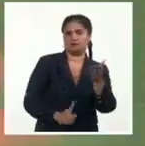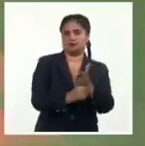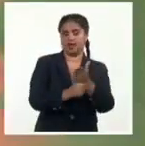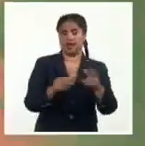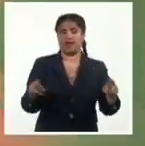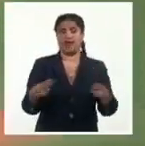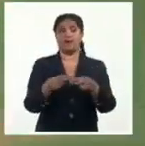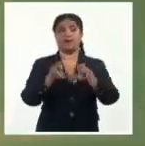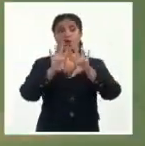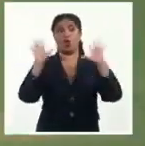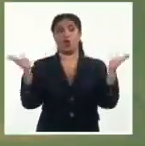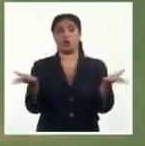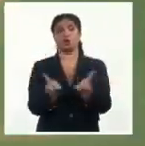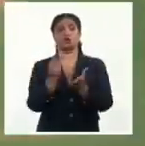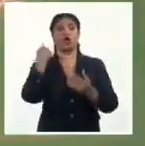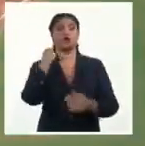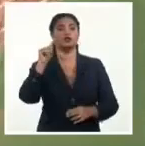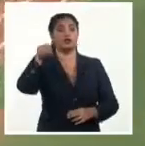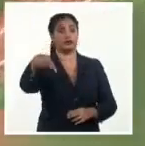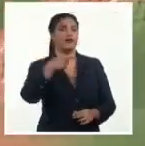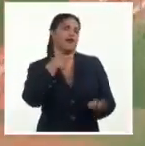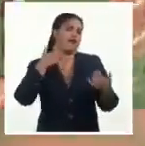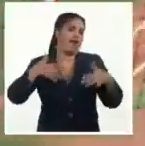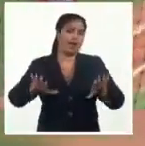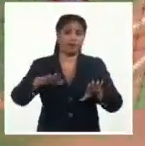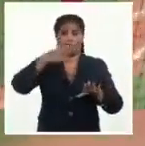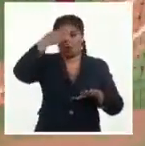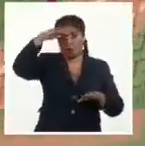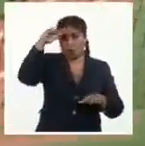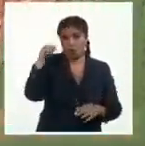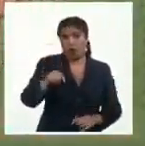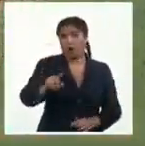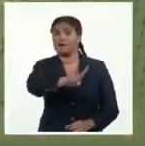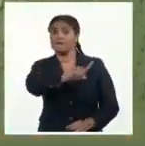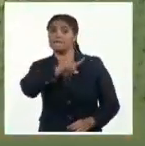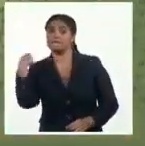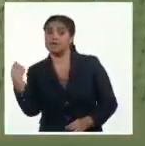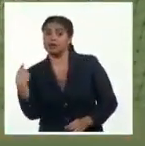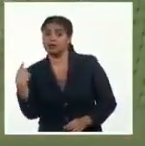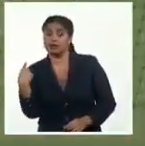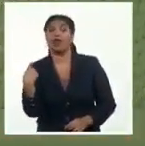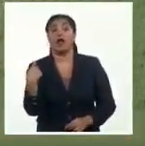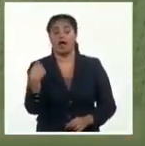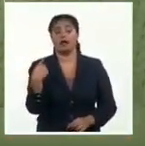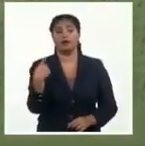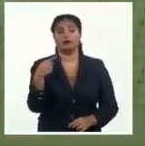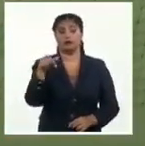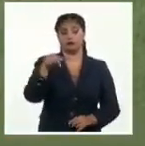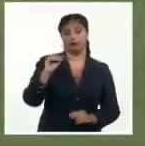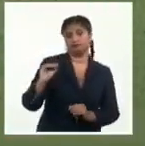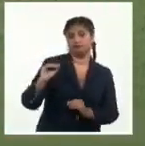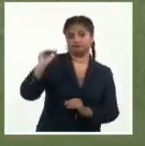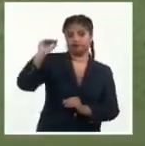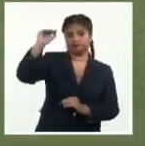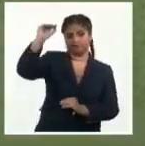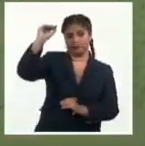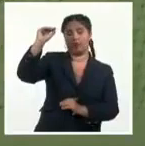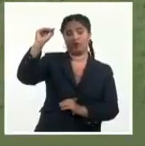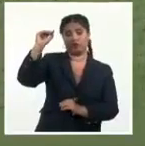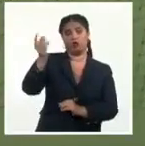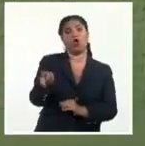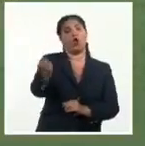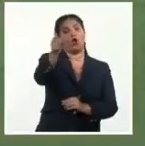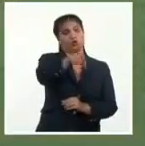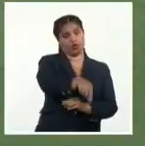del próximo año. De perder el día de hoy República Dominicana, ya las santillanas se aseguran matemáticamente para la siguiente instancia. Como les